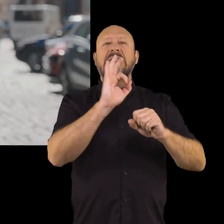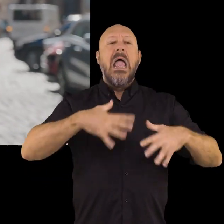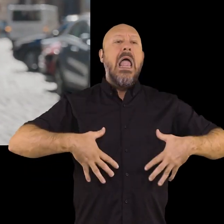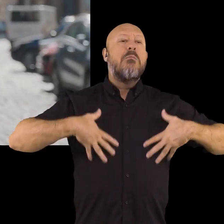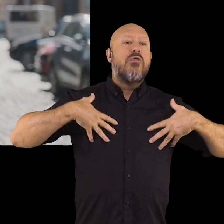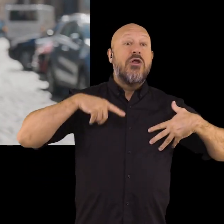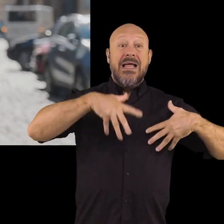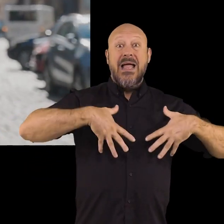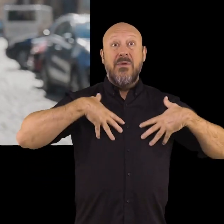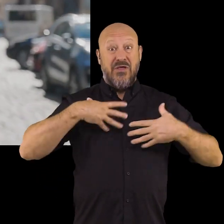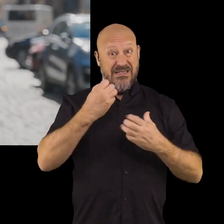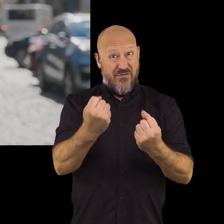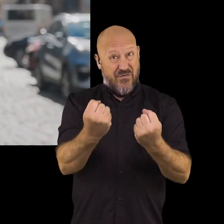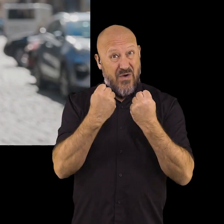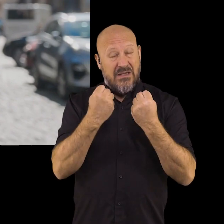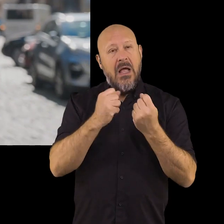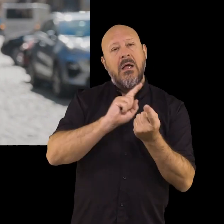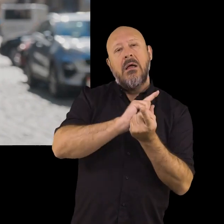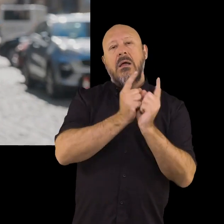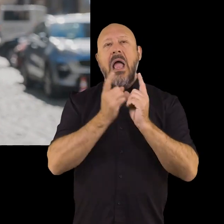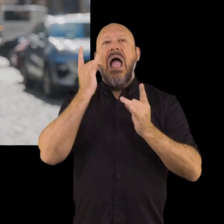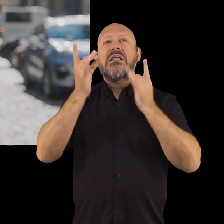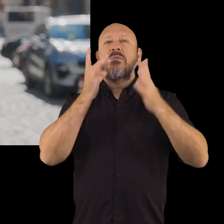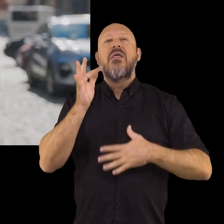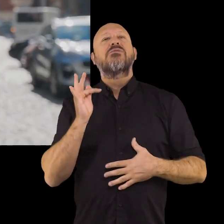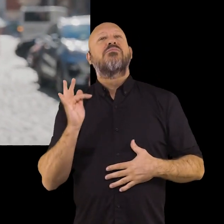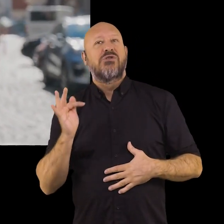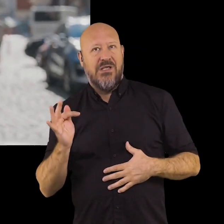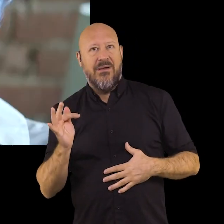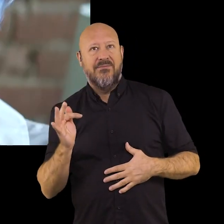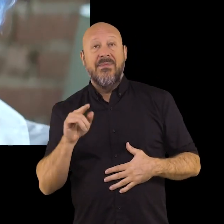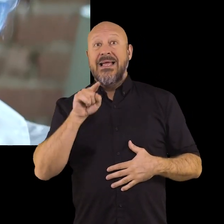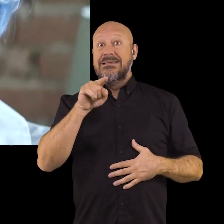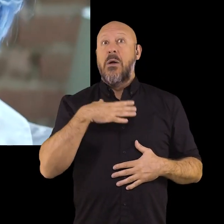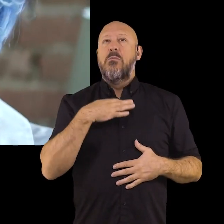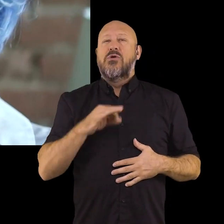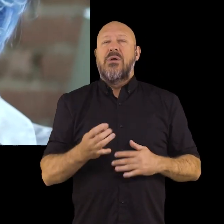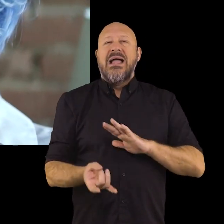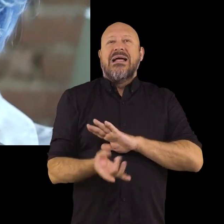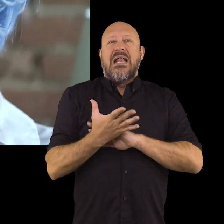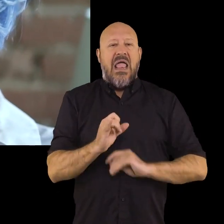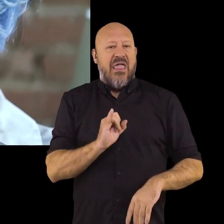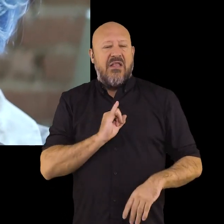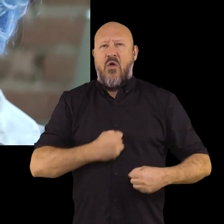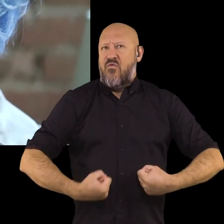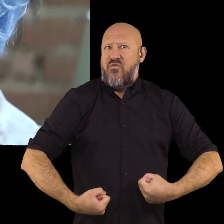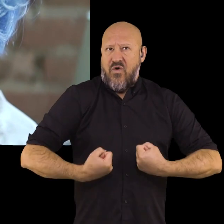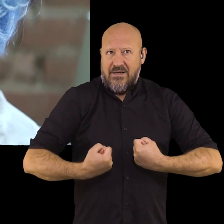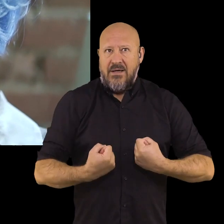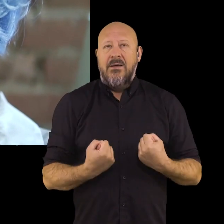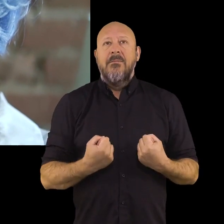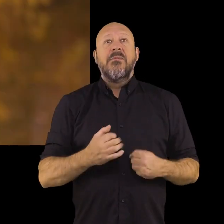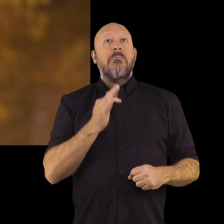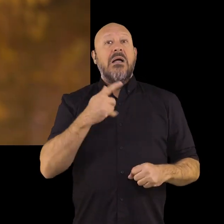emociones, esas emociones intensas, en actividades positivas. Donde tienen la posibilidad de crear una identidad